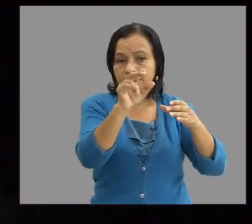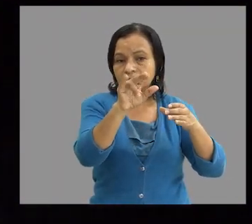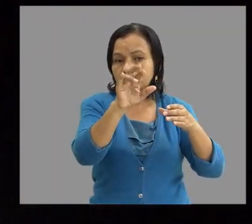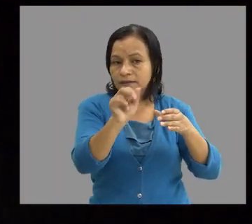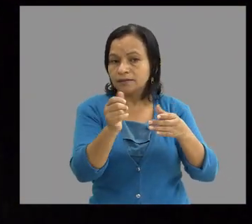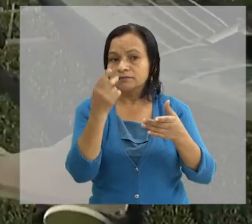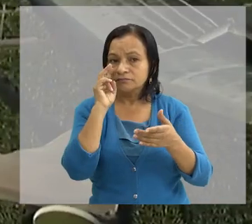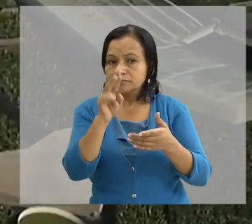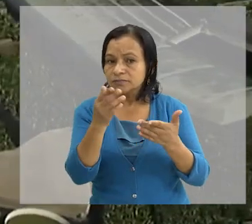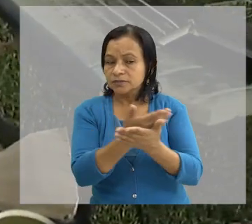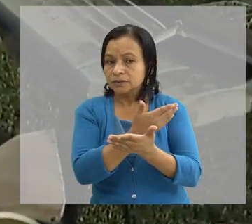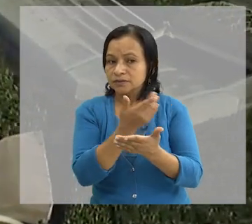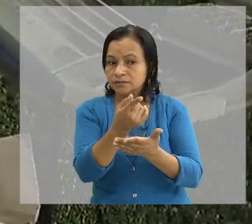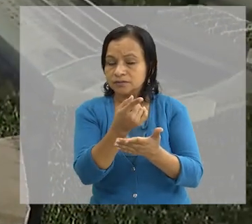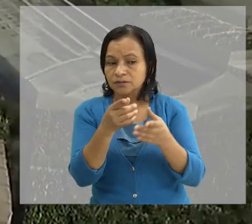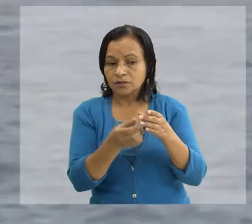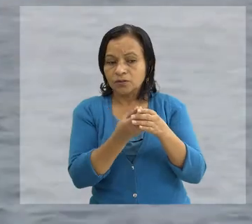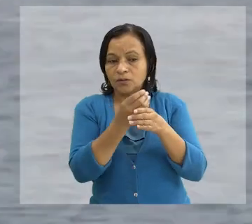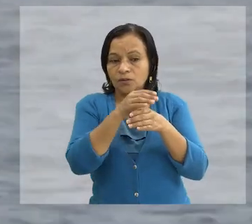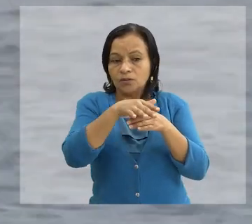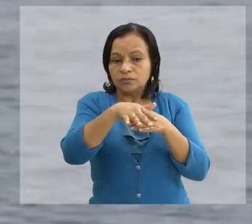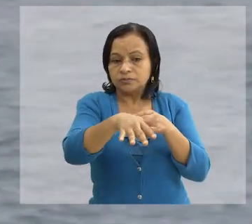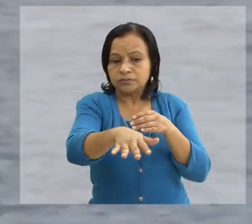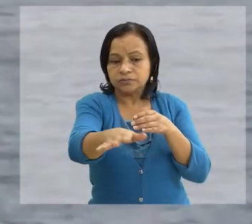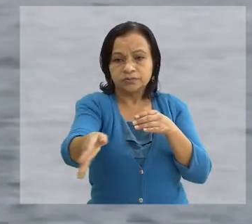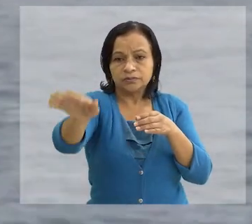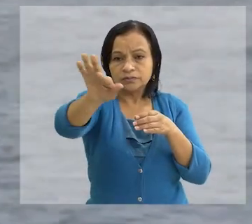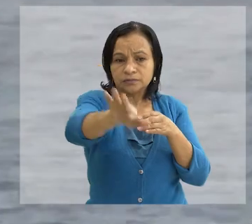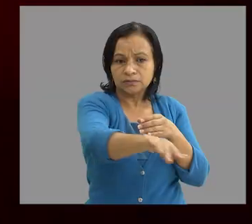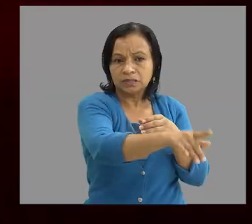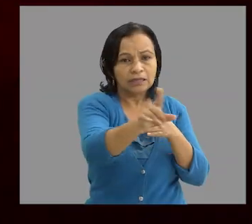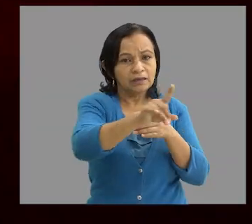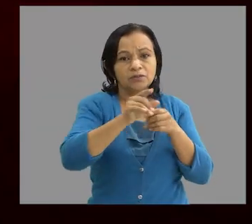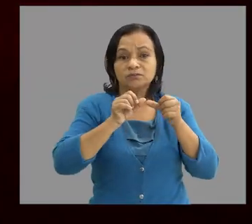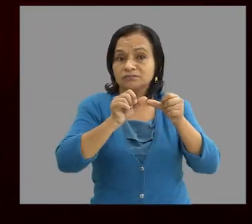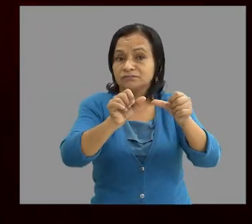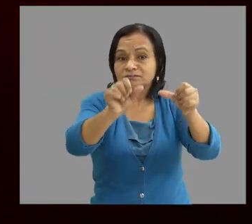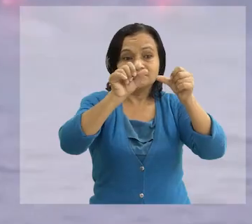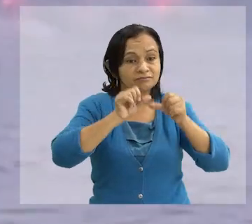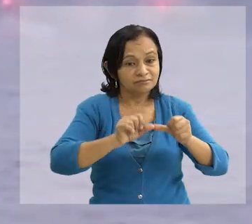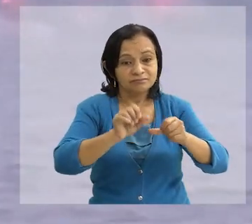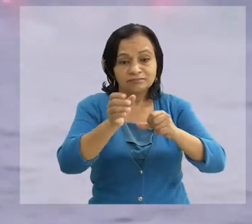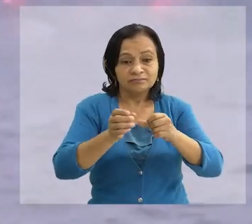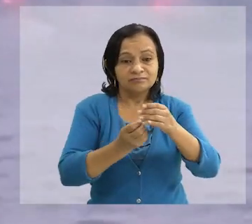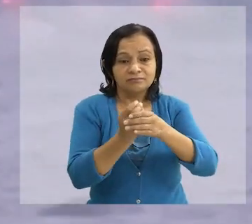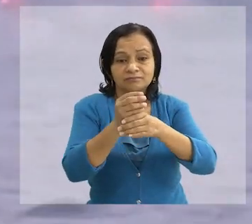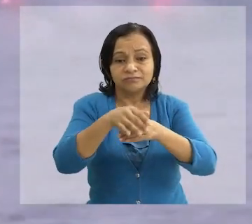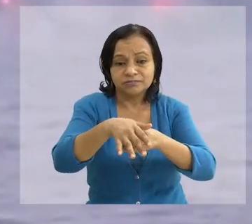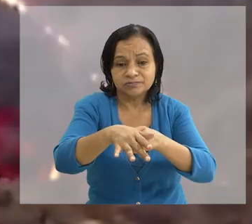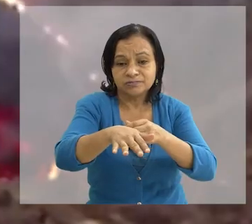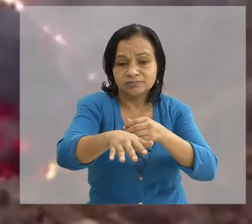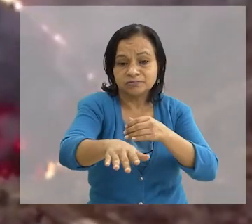Involcán Desde la llegada de lava al mar El volcán no ha dejado de expulsar material Por lo que el delta que se